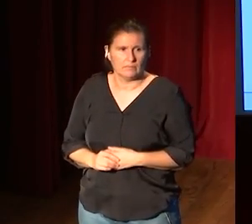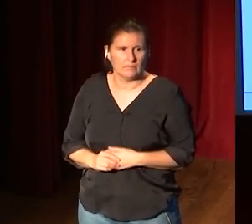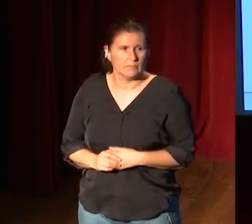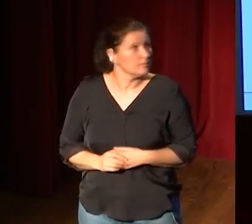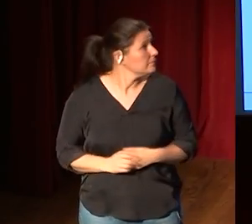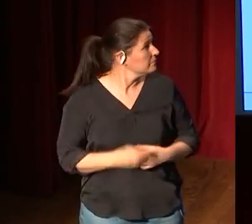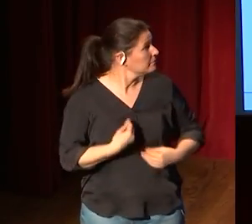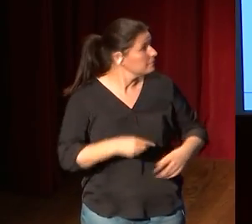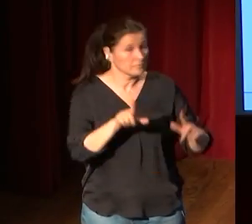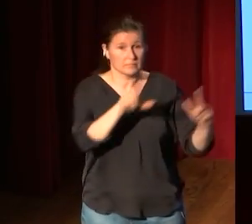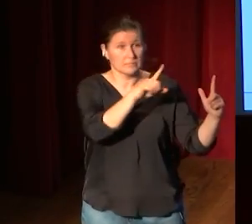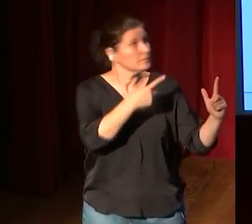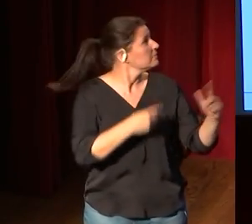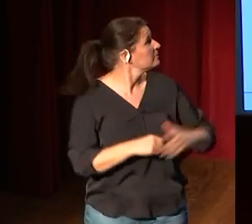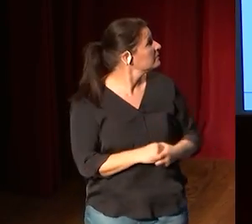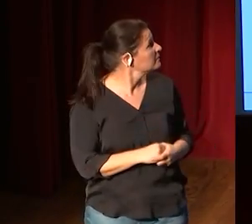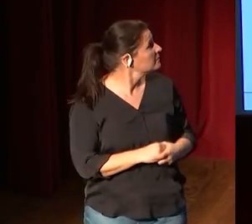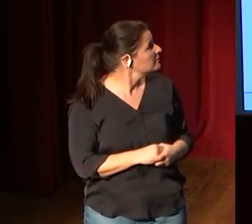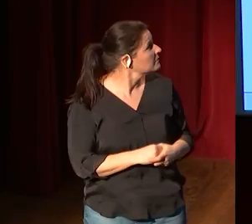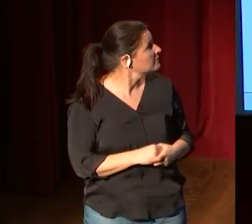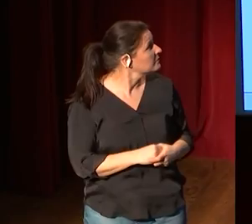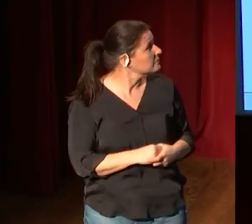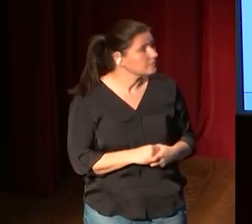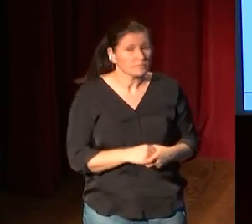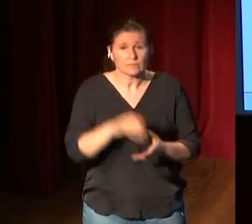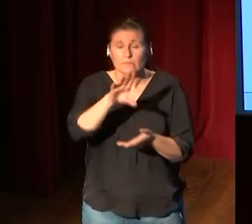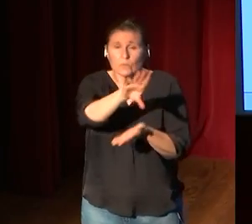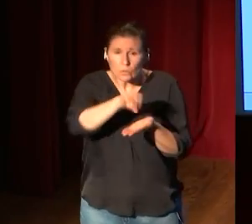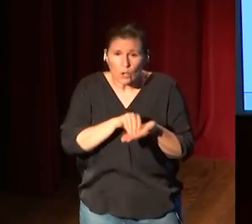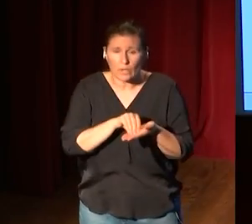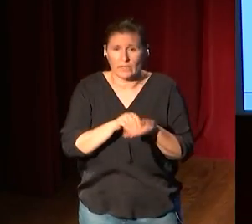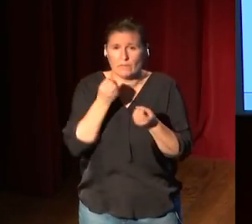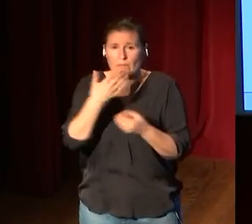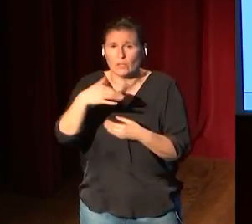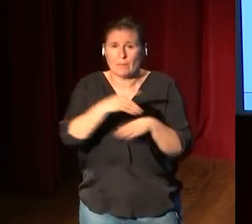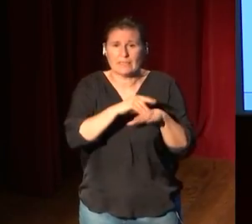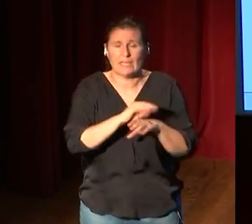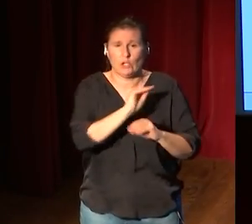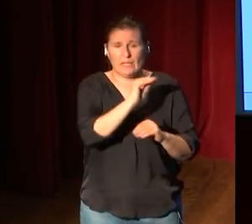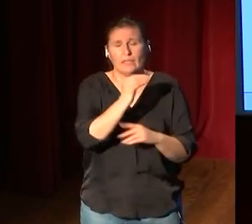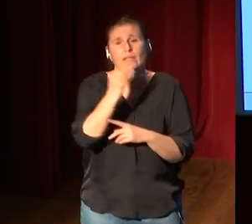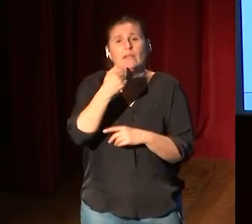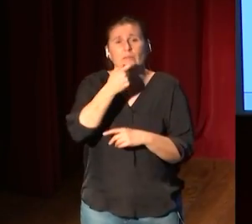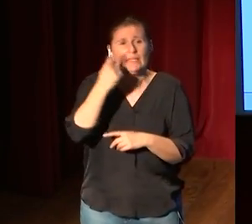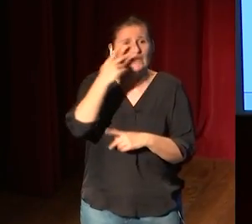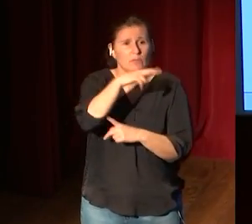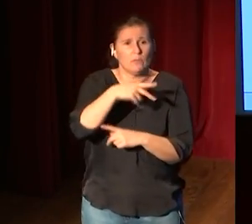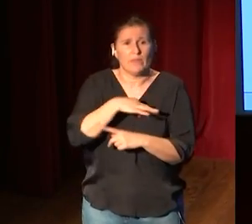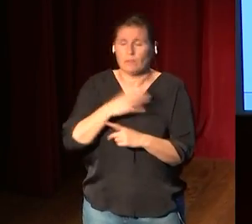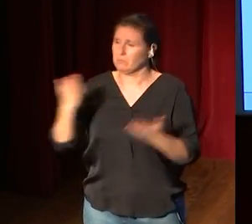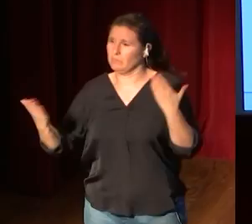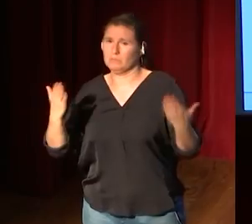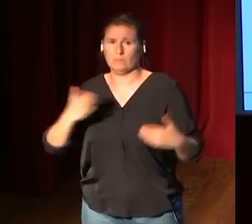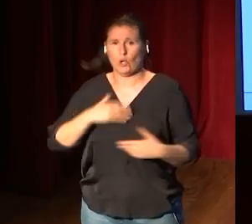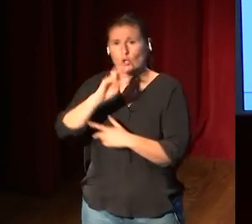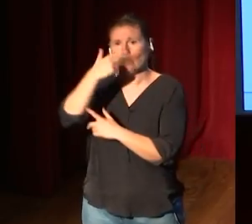pues esto saca toda la información de la base de datos del British Museum podemos cruzar nuestra base de datos con la de otros museos ¿saben